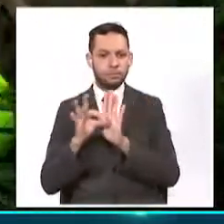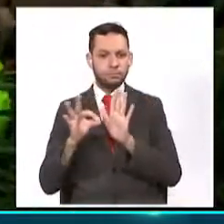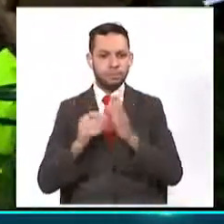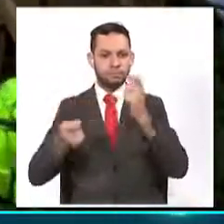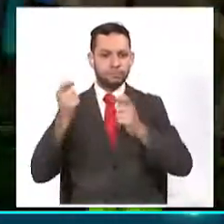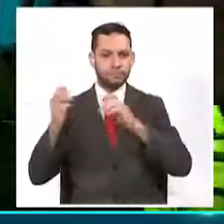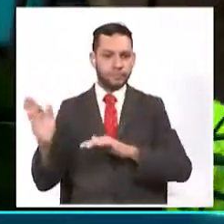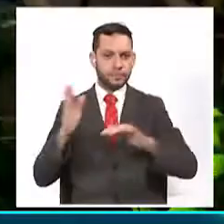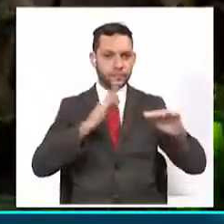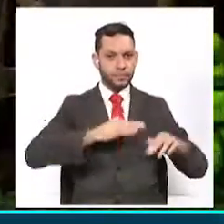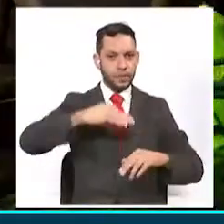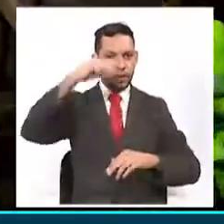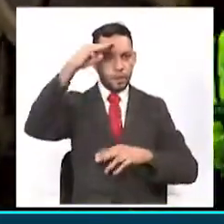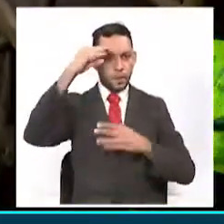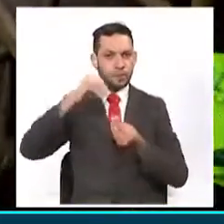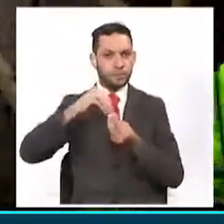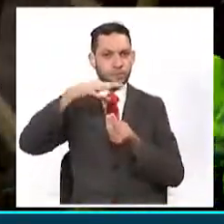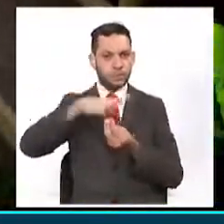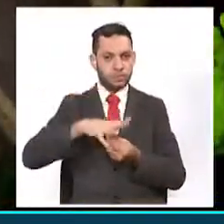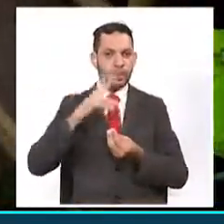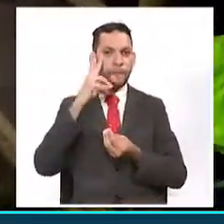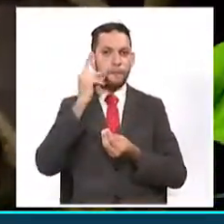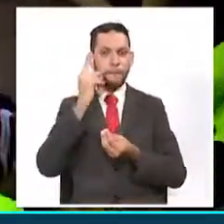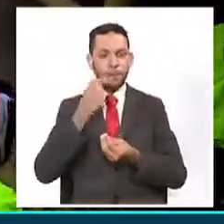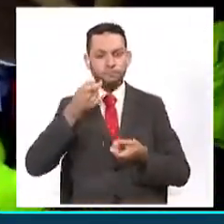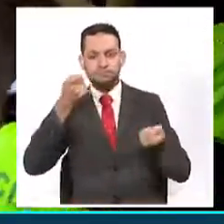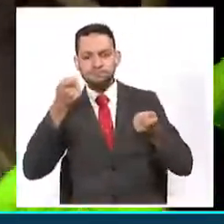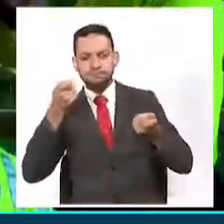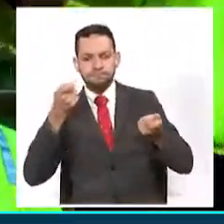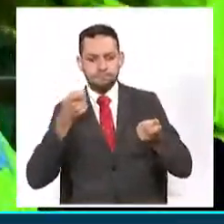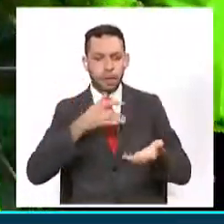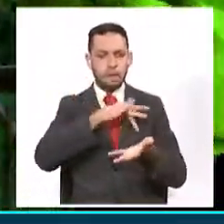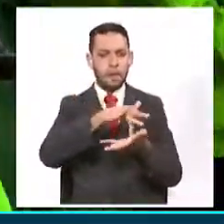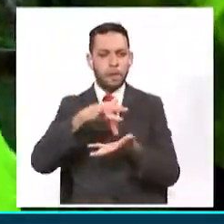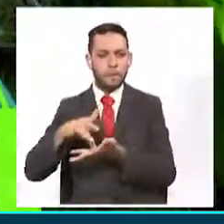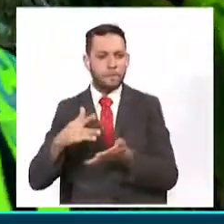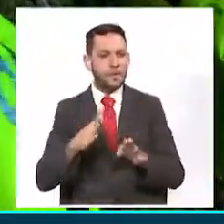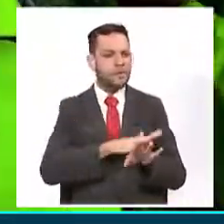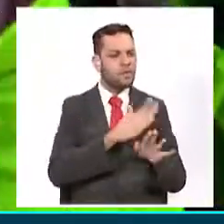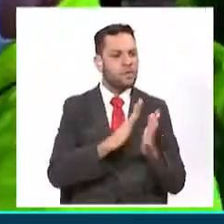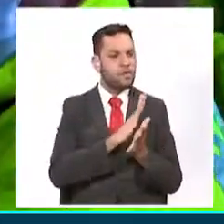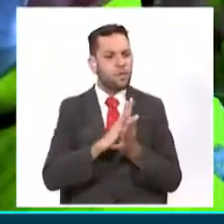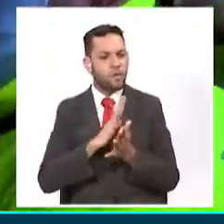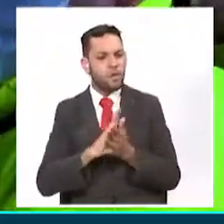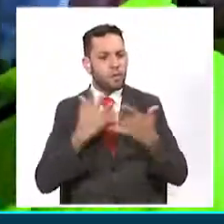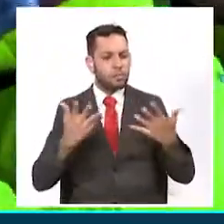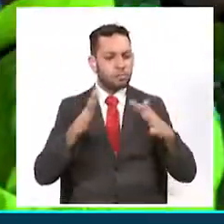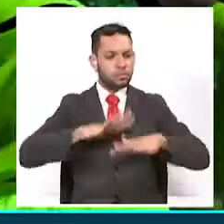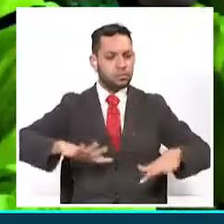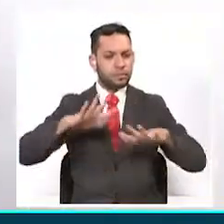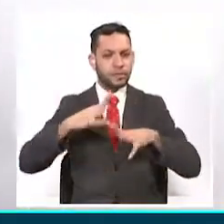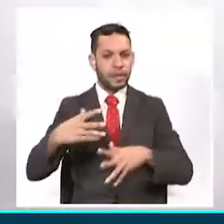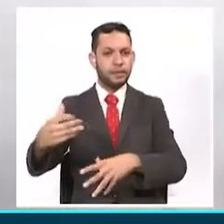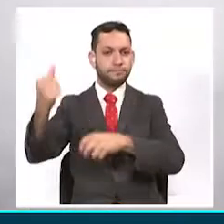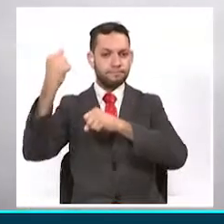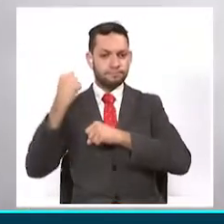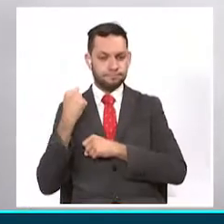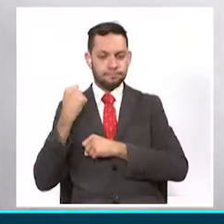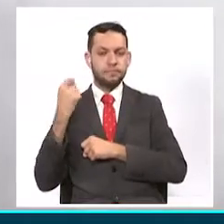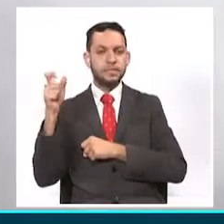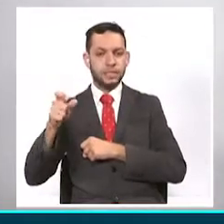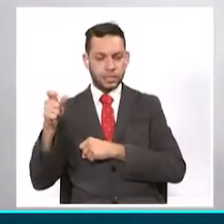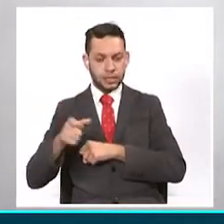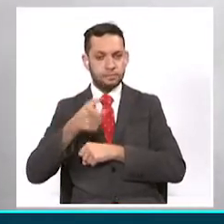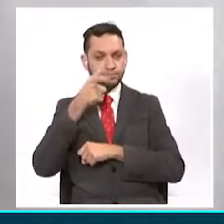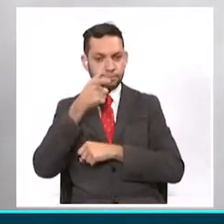embargo, la Policía Metropolitana de Pereira, en medio de diferentes operativos, han incentivado la seguridad en el sector e invitan a la ciudadanía a denunciar.